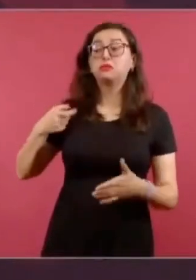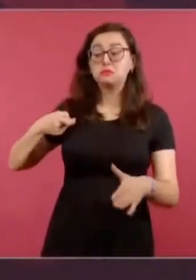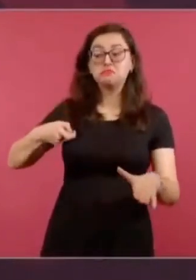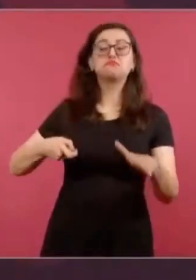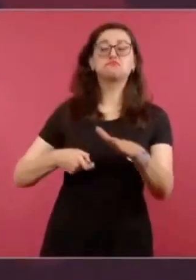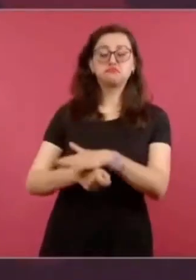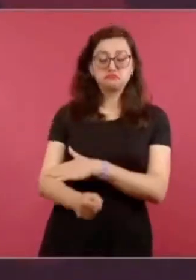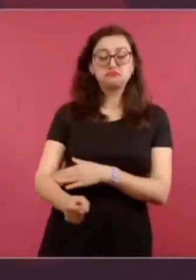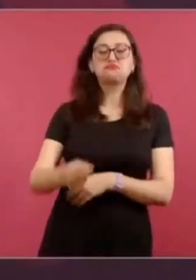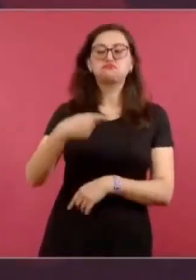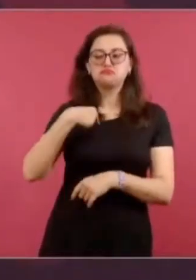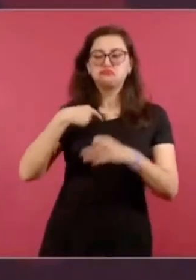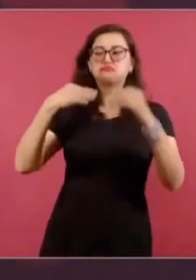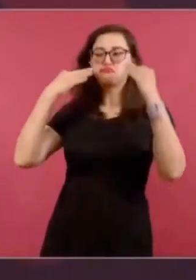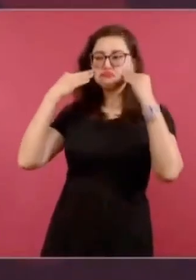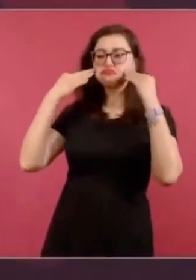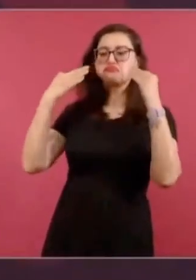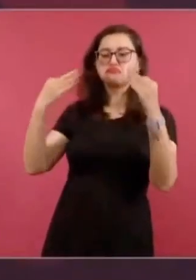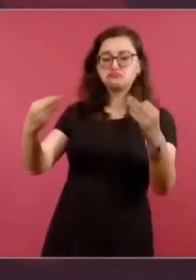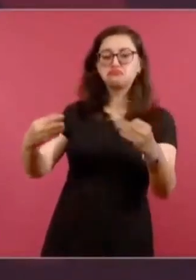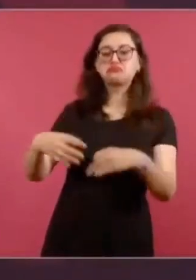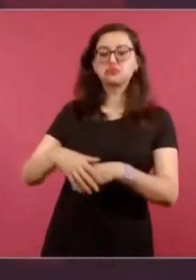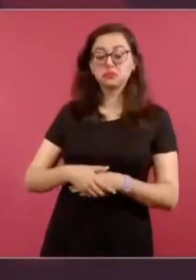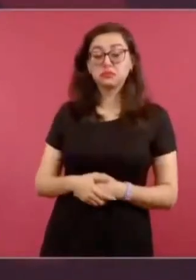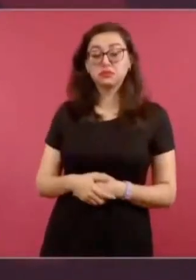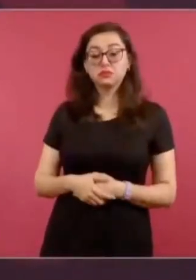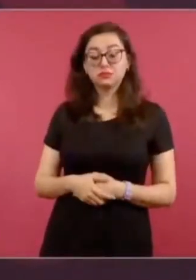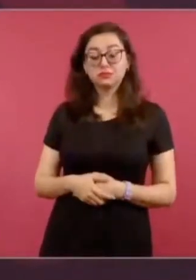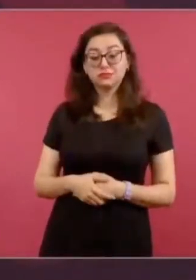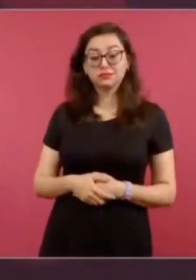en el 2006 o en 2012.